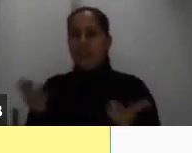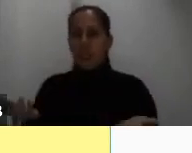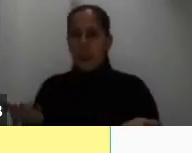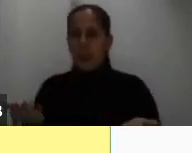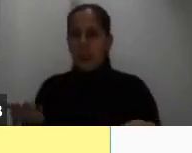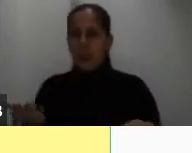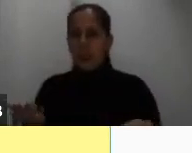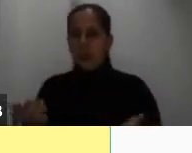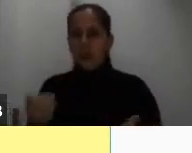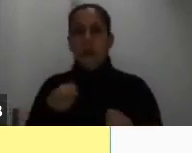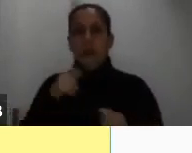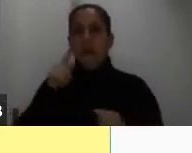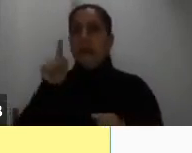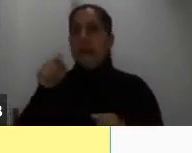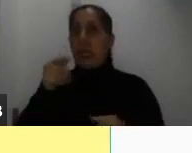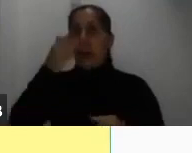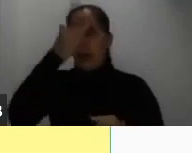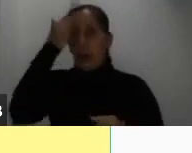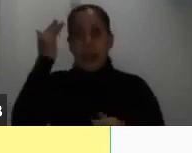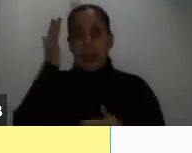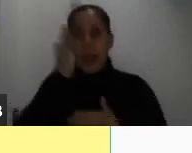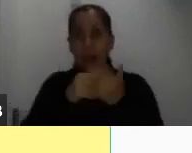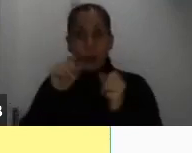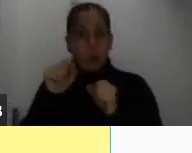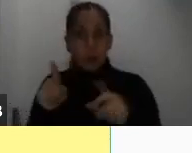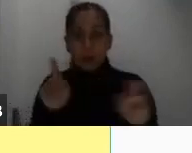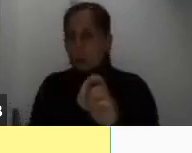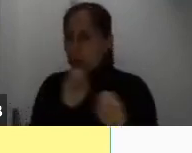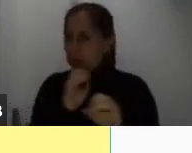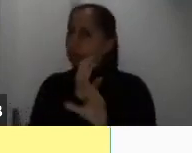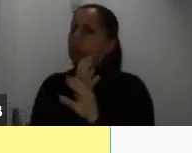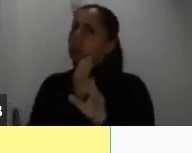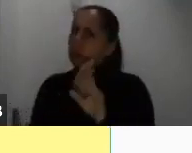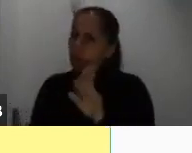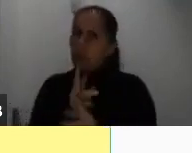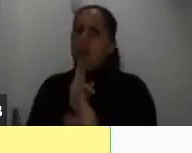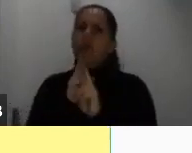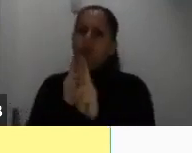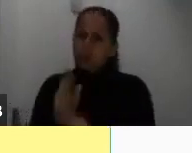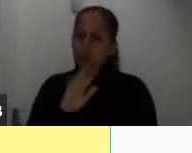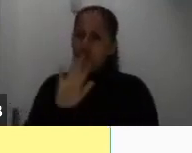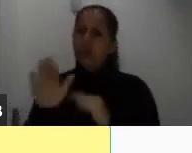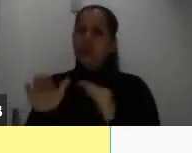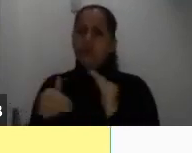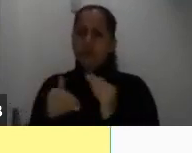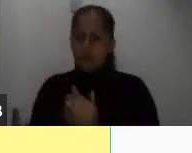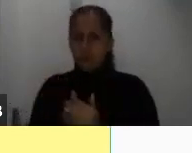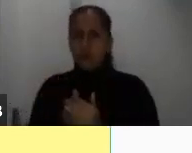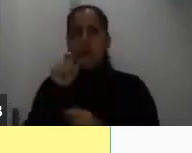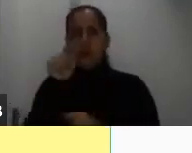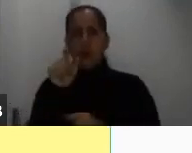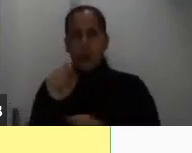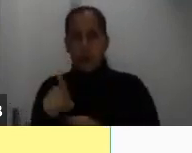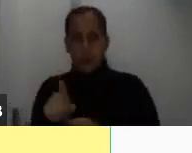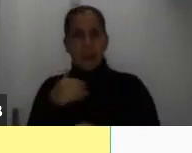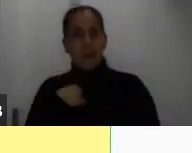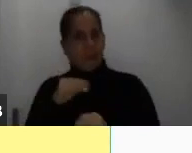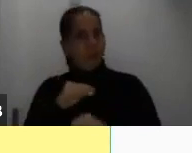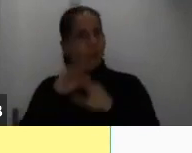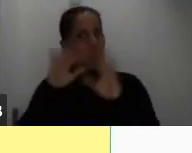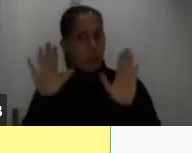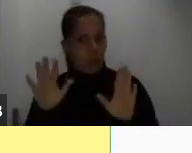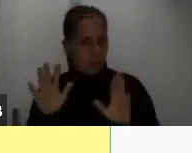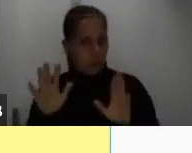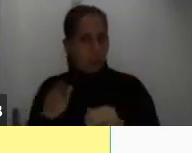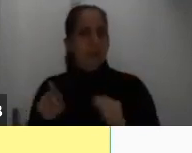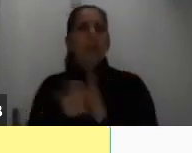que no se nos vaya ninguna pregunta y que quede claro cada uno de los rubros que se preguntan. nos